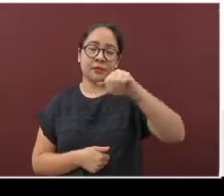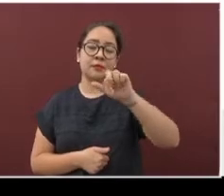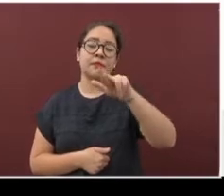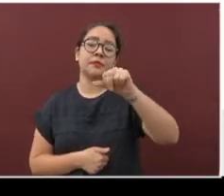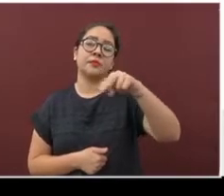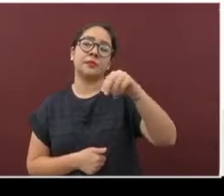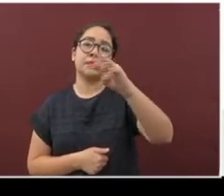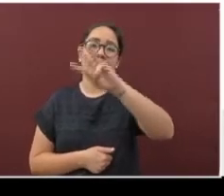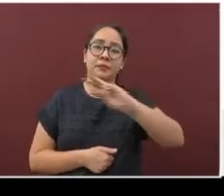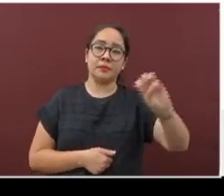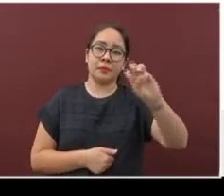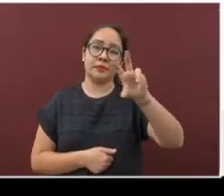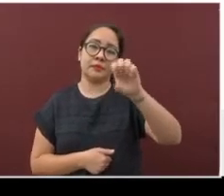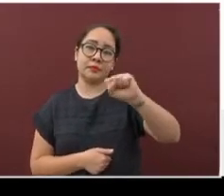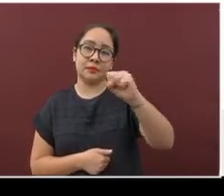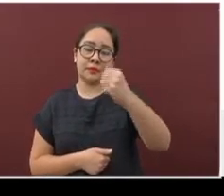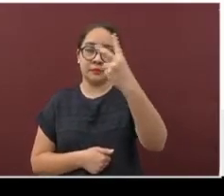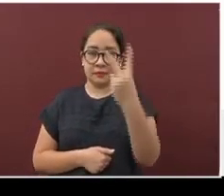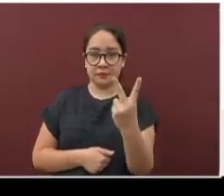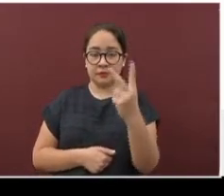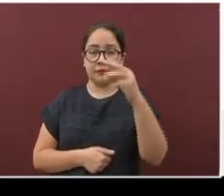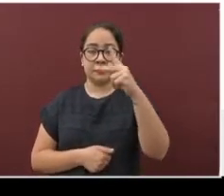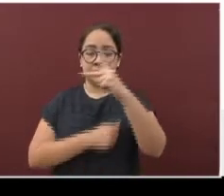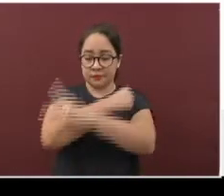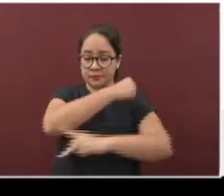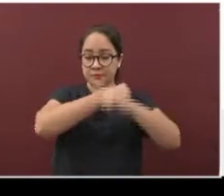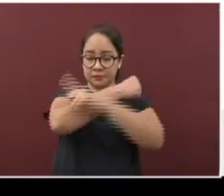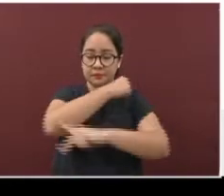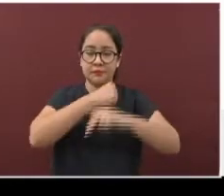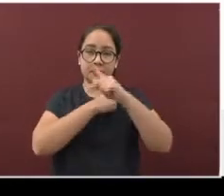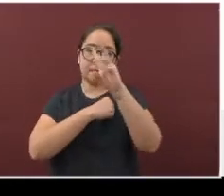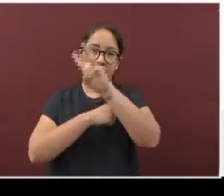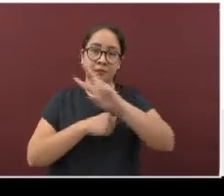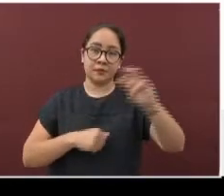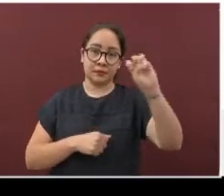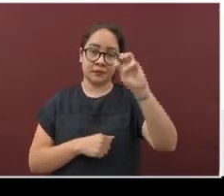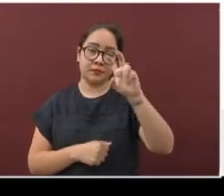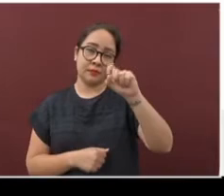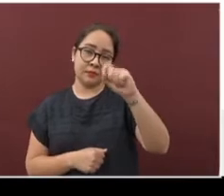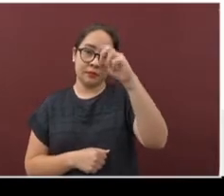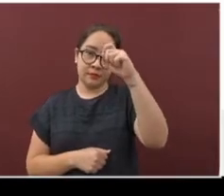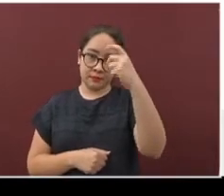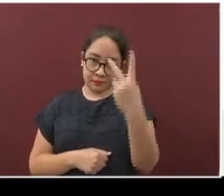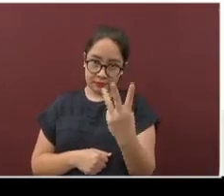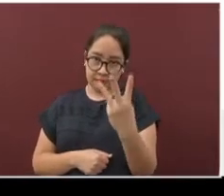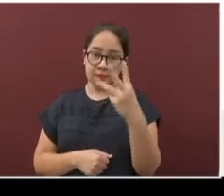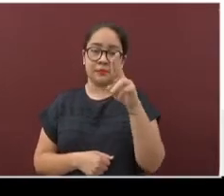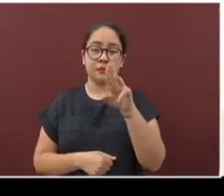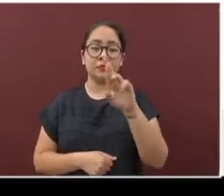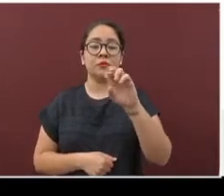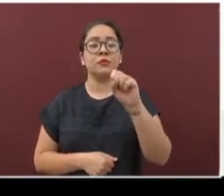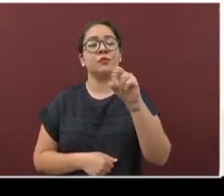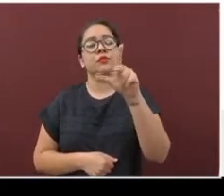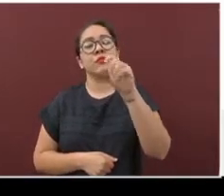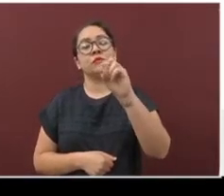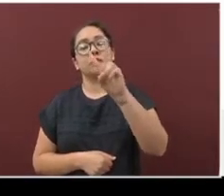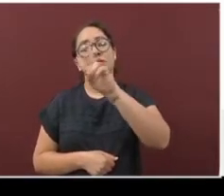Escobedo 362. Perote con 323. Y Úrsulo Galván